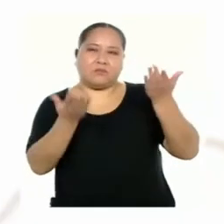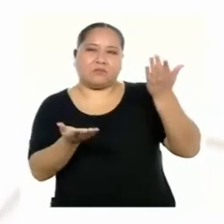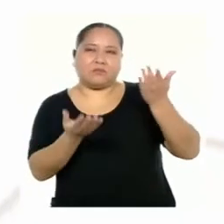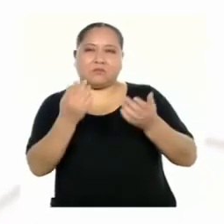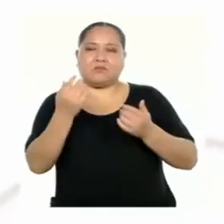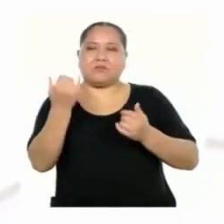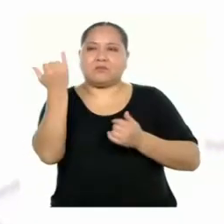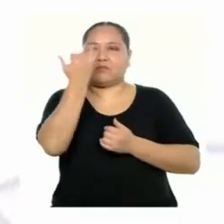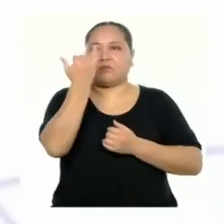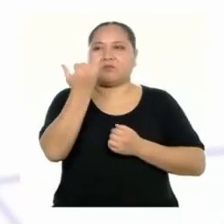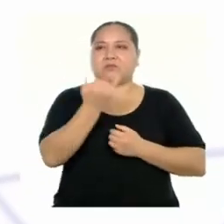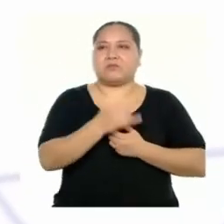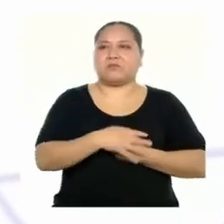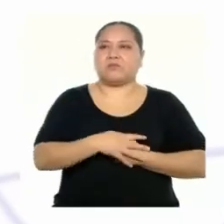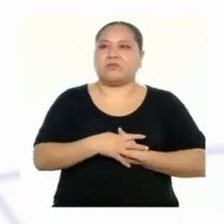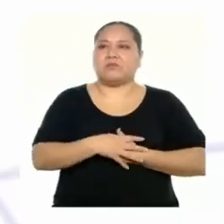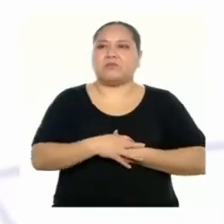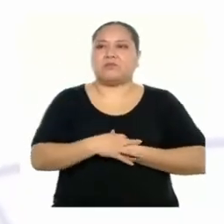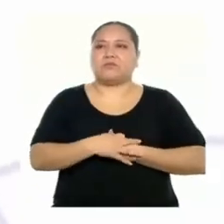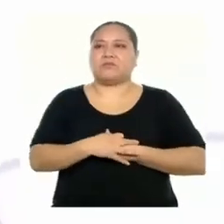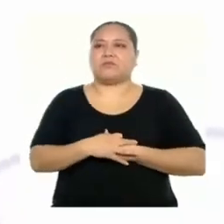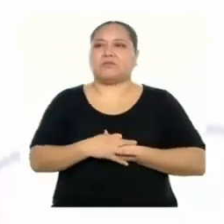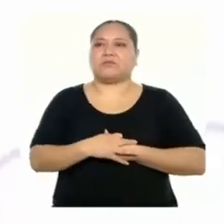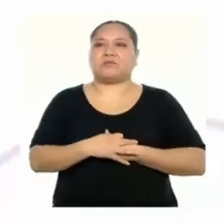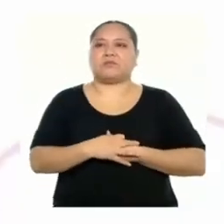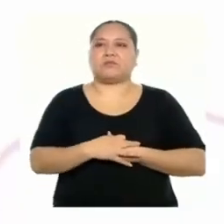entre gráficos.